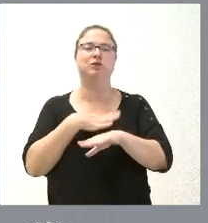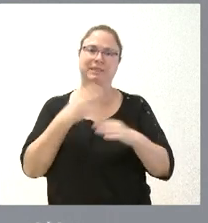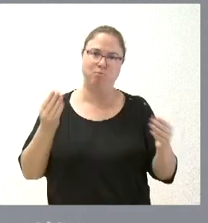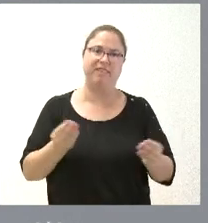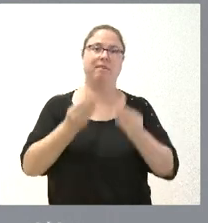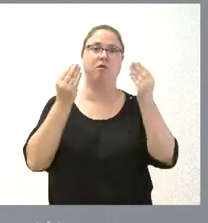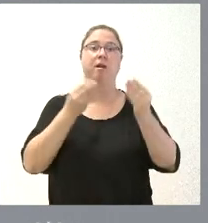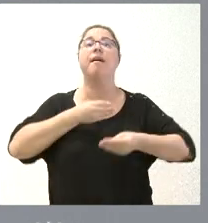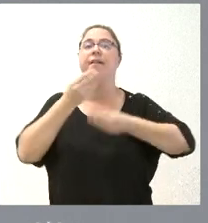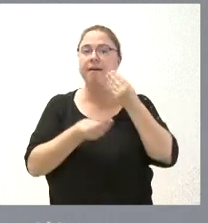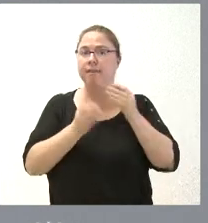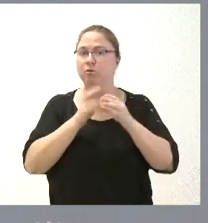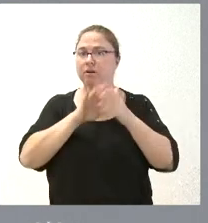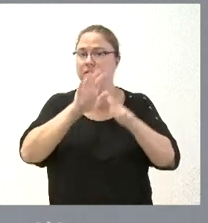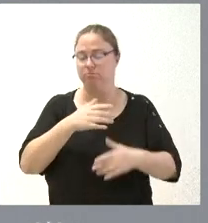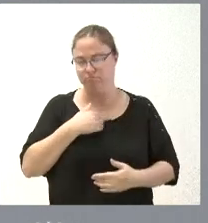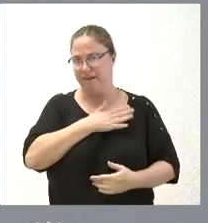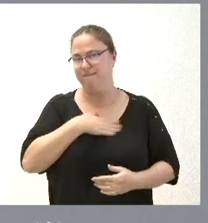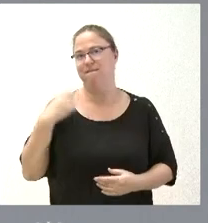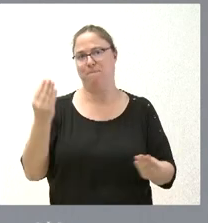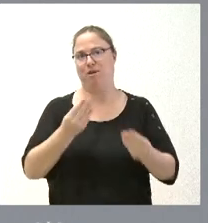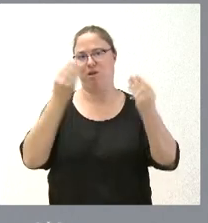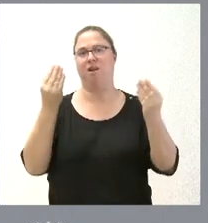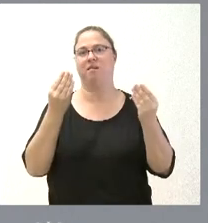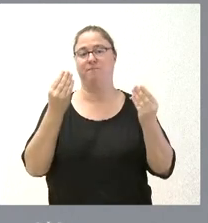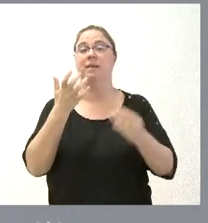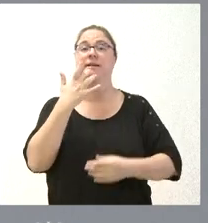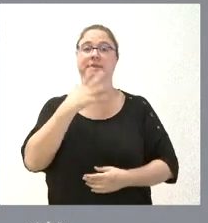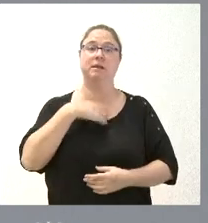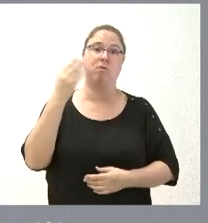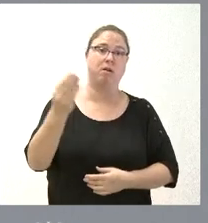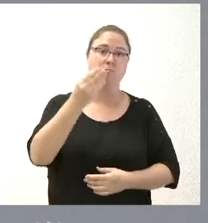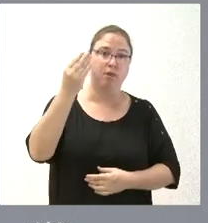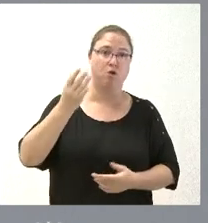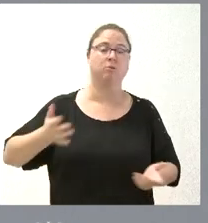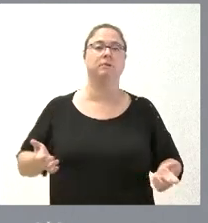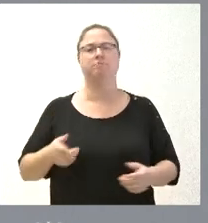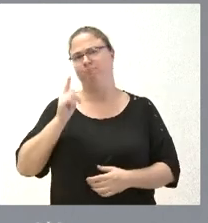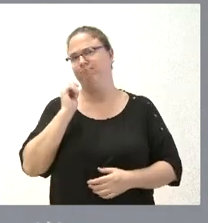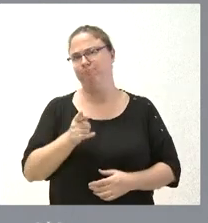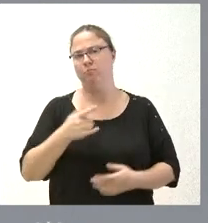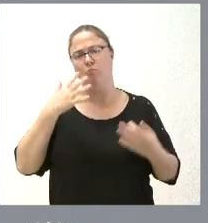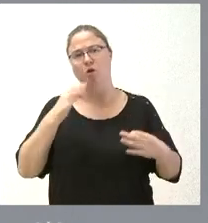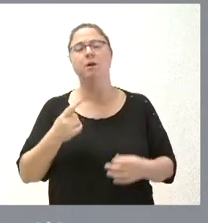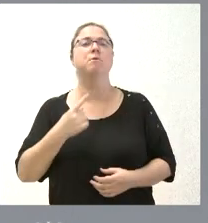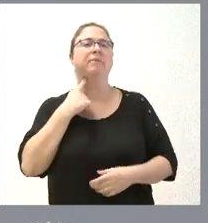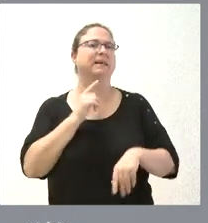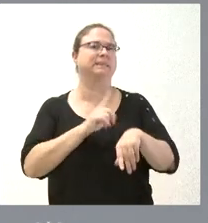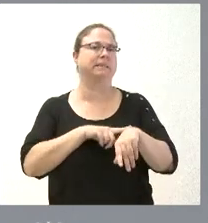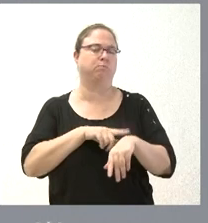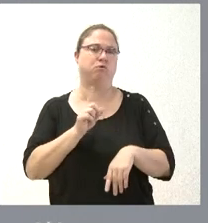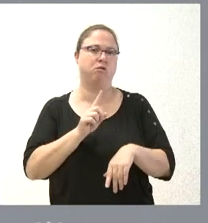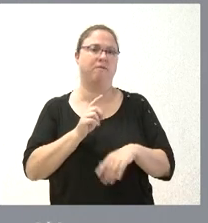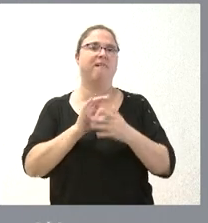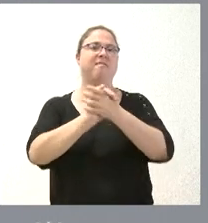que va a hacer la junta de Castileón pues mejorar donde podamos mejorar naturalmente no perder mucho tiempo en